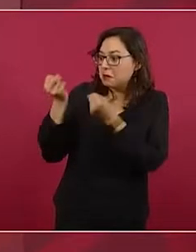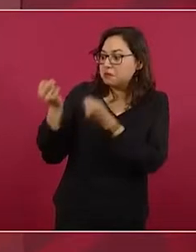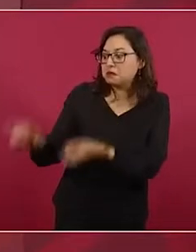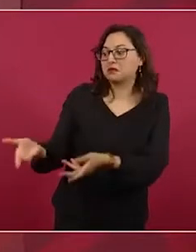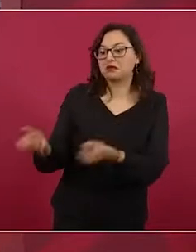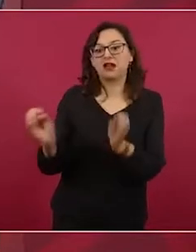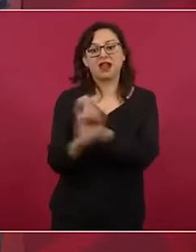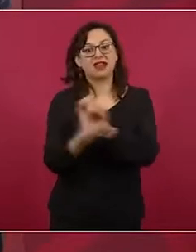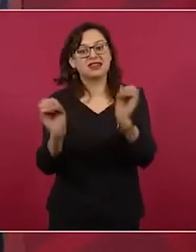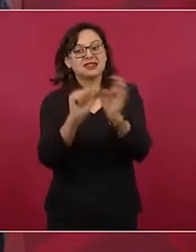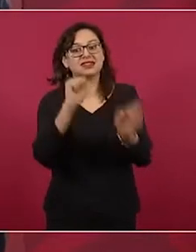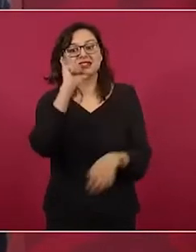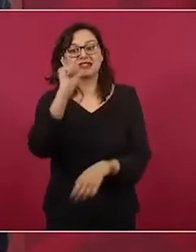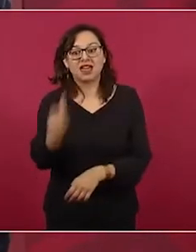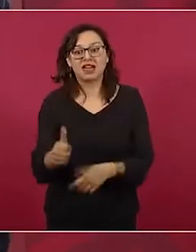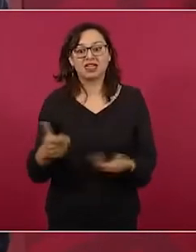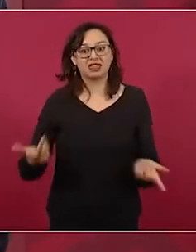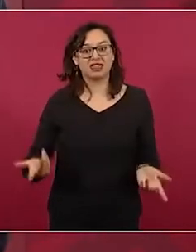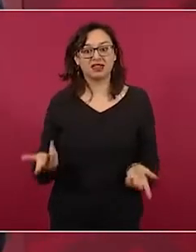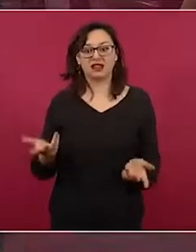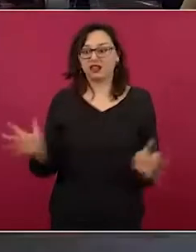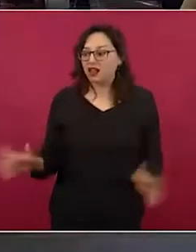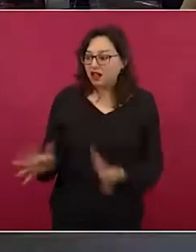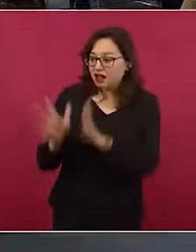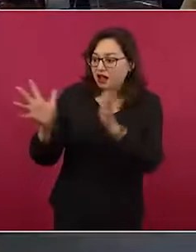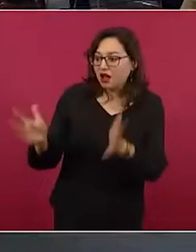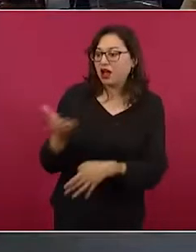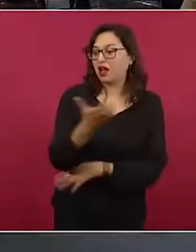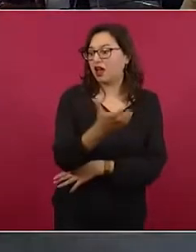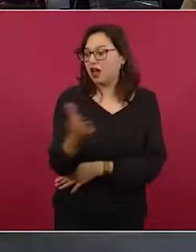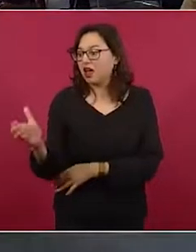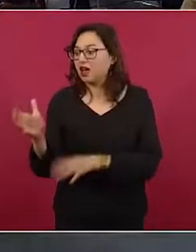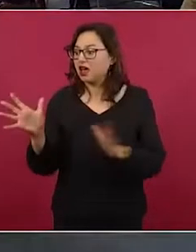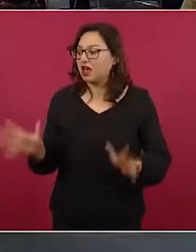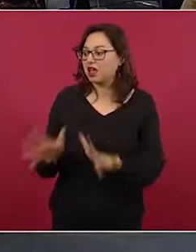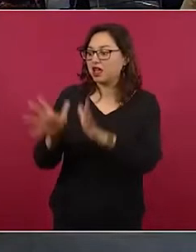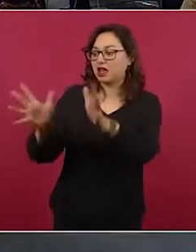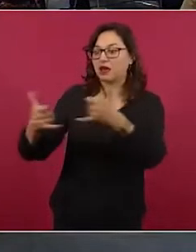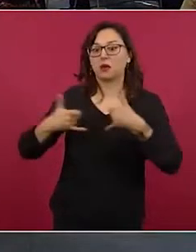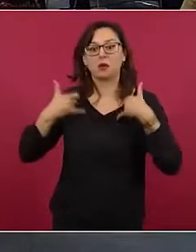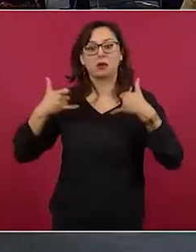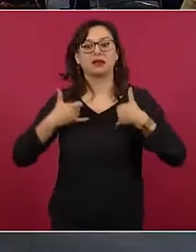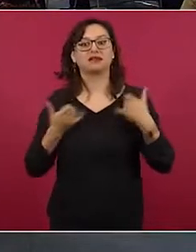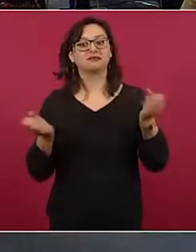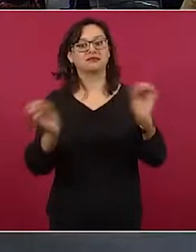A los campesinos, a los jóvenes, a la gente.